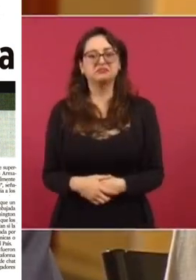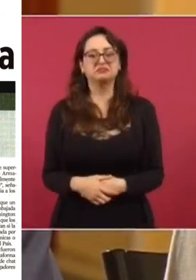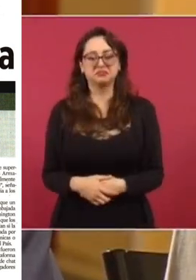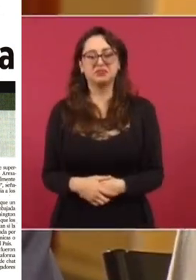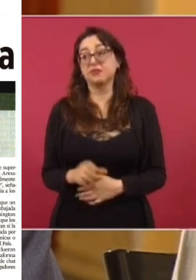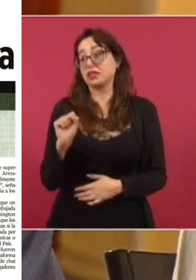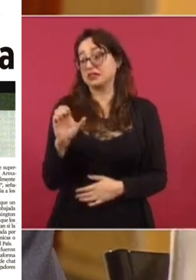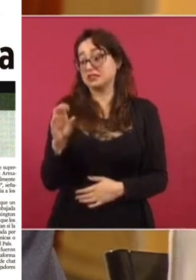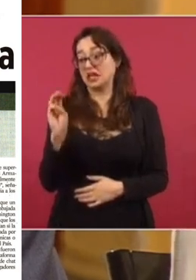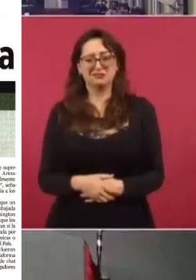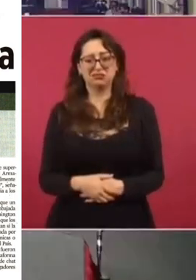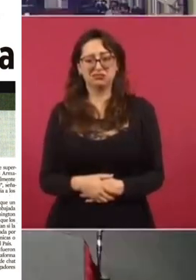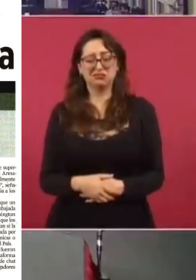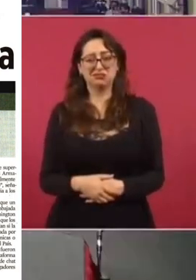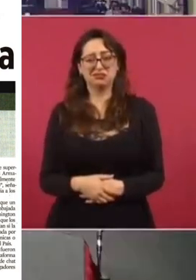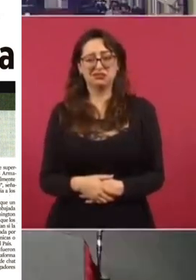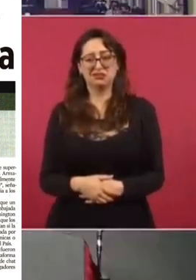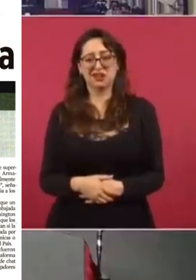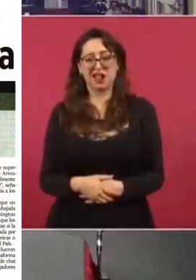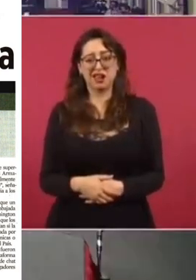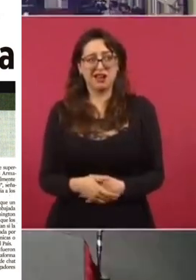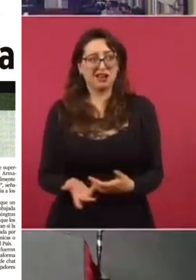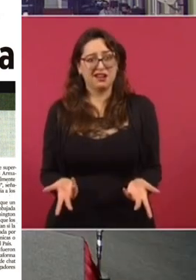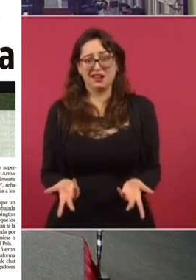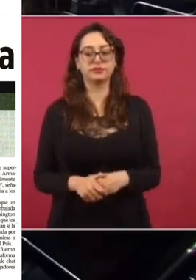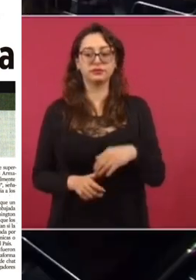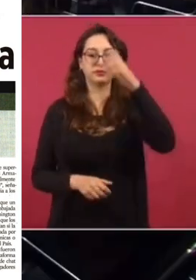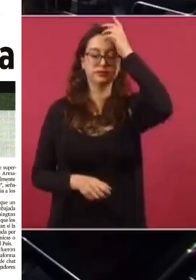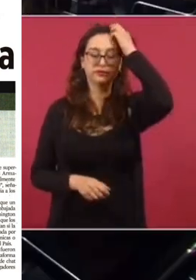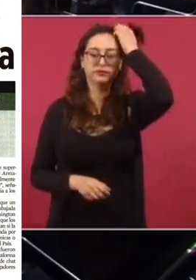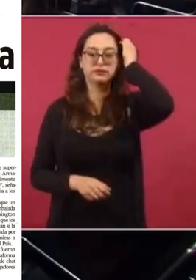Economía con Hacienda. Es decir, si hay estas diferencias. Claro.